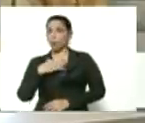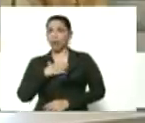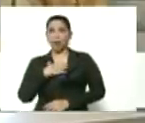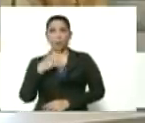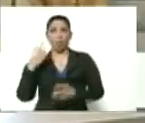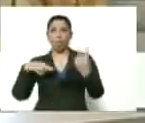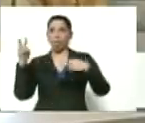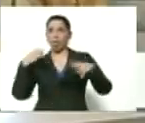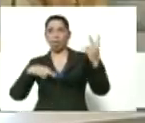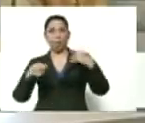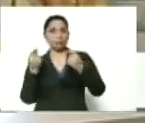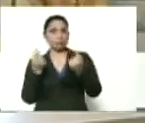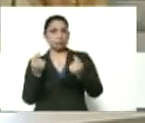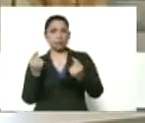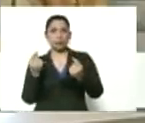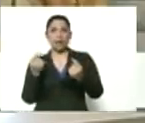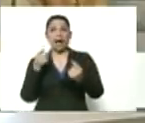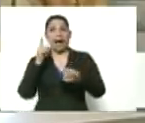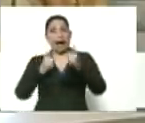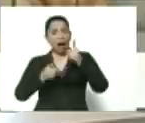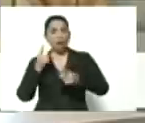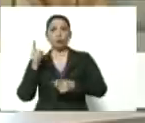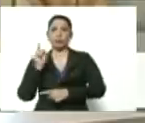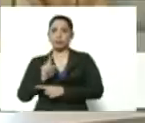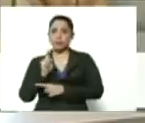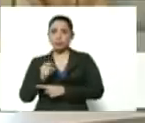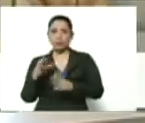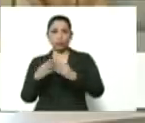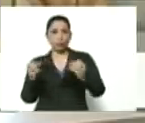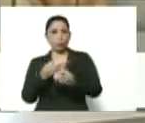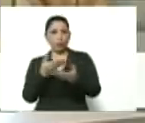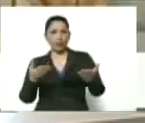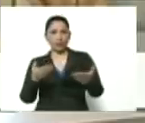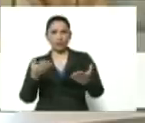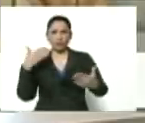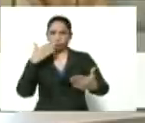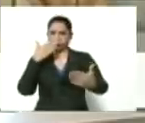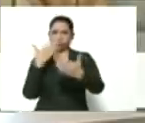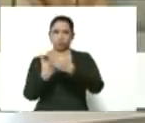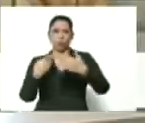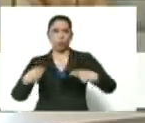algo nos enseña, toda esta situación que está enfrentando la humanidad,